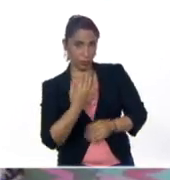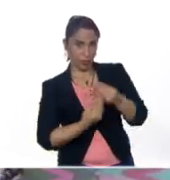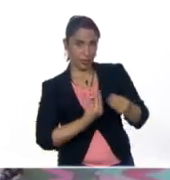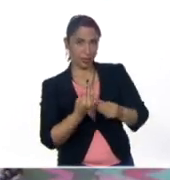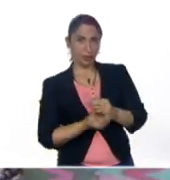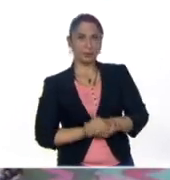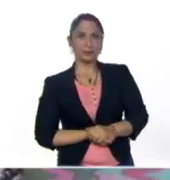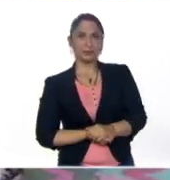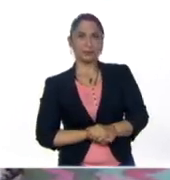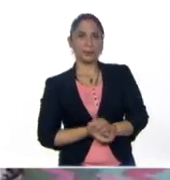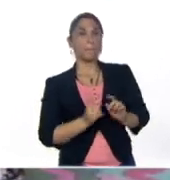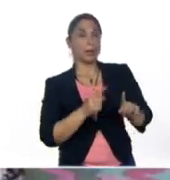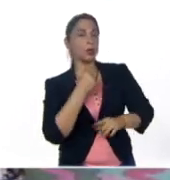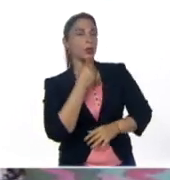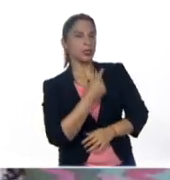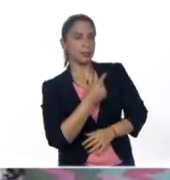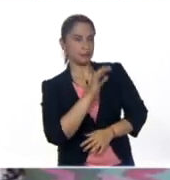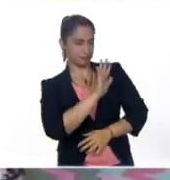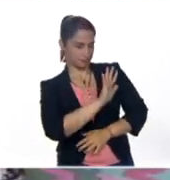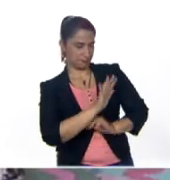Ajá, pero dice así.